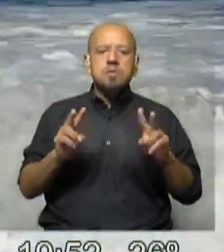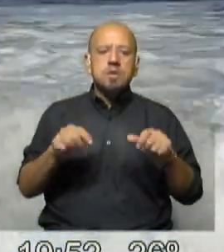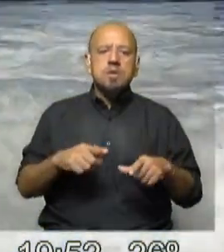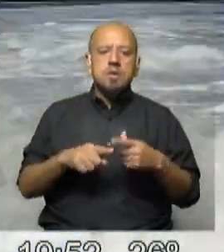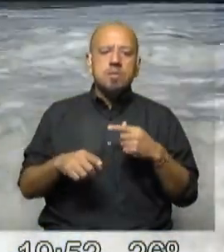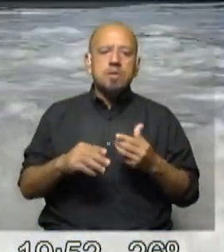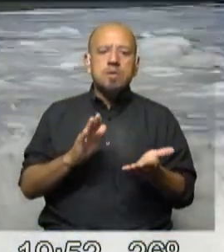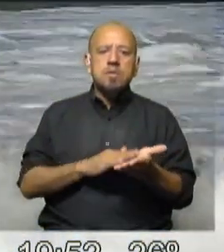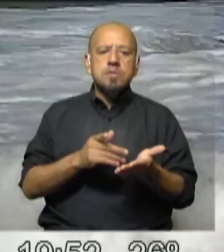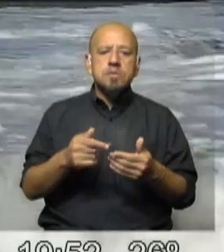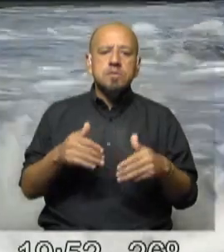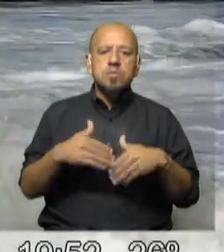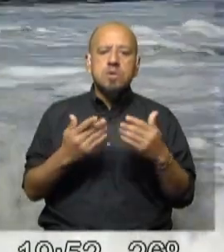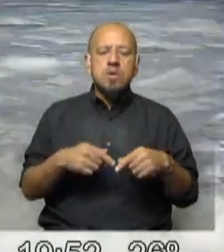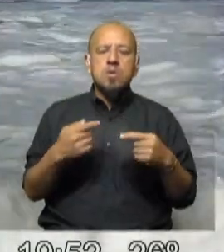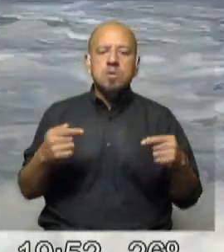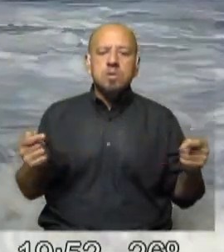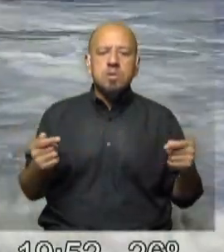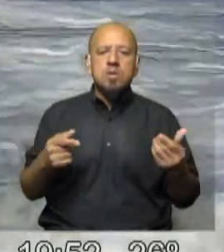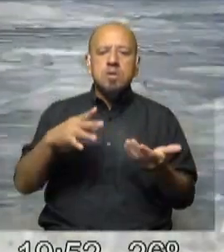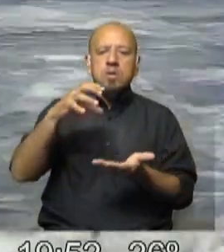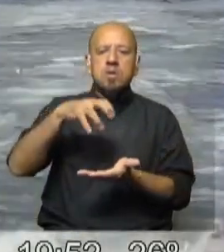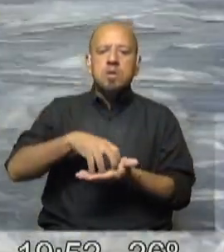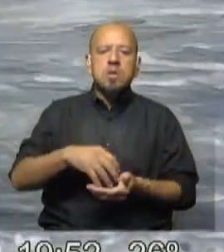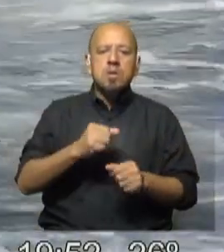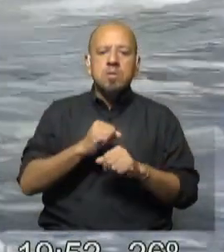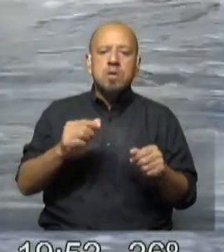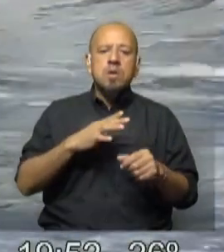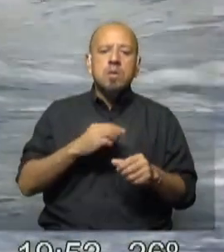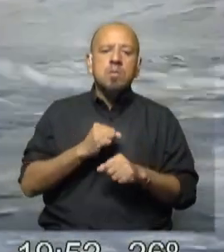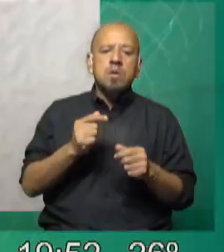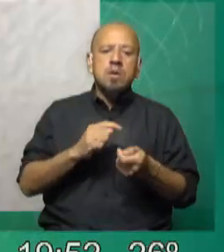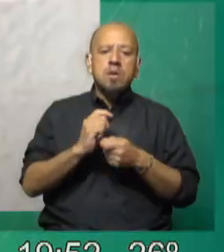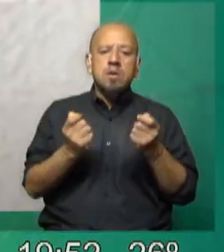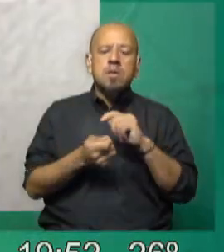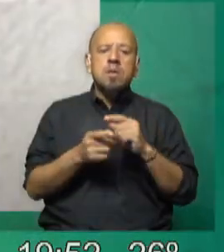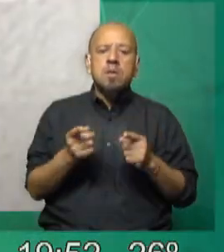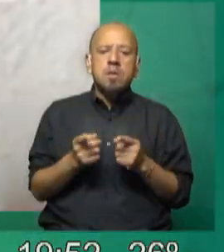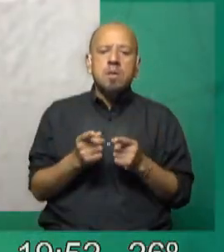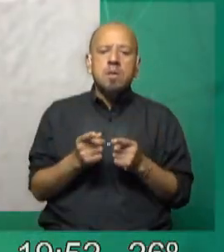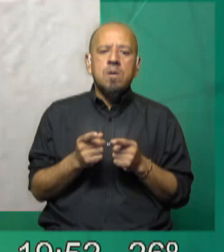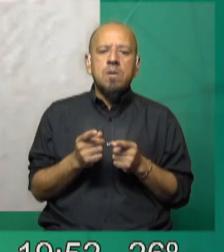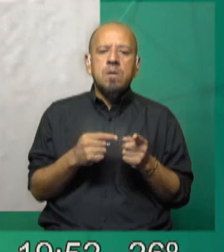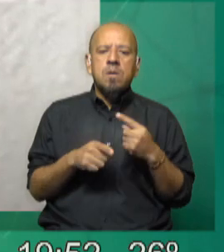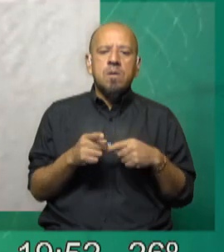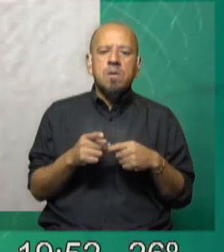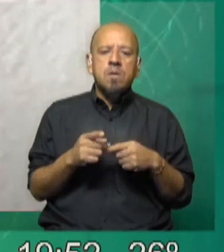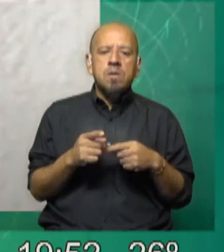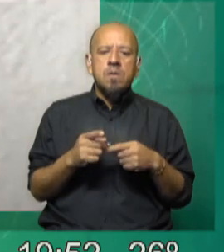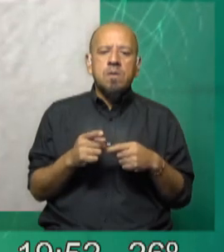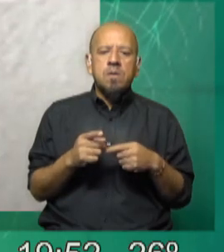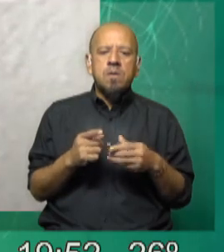Entonces, cualquier infraestructura que se pueda ubicar ahí podría llegar a modificar eso. Cualquier infraestructura tipo